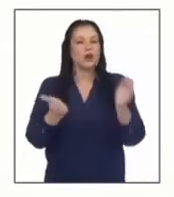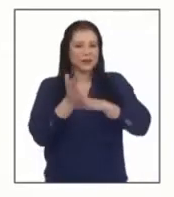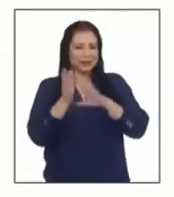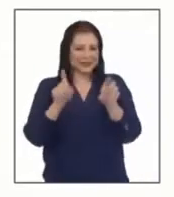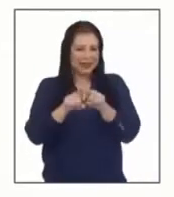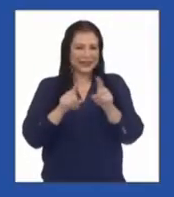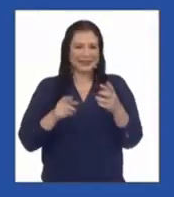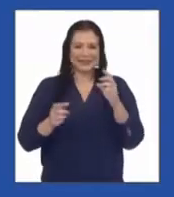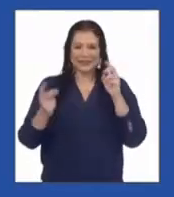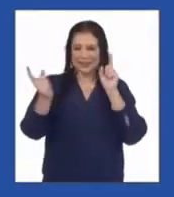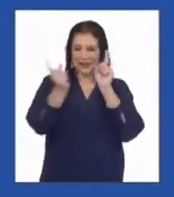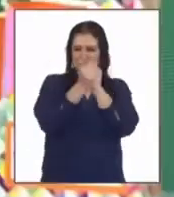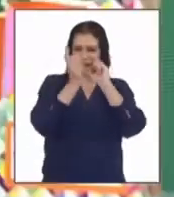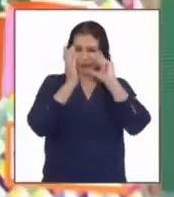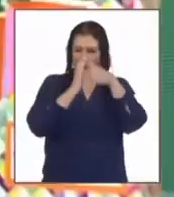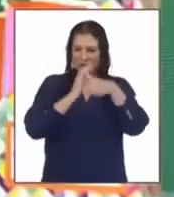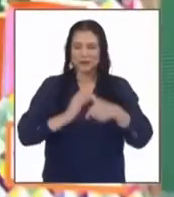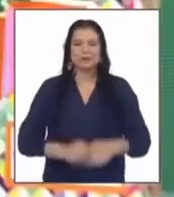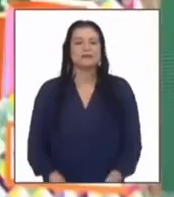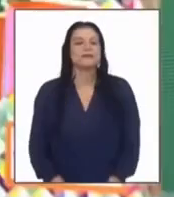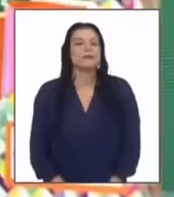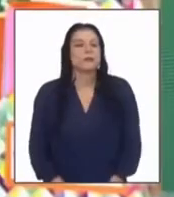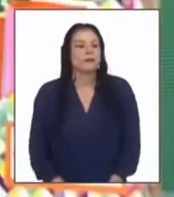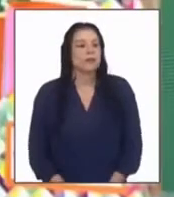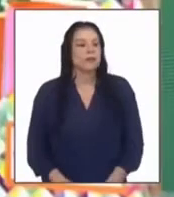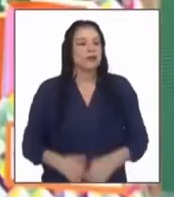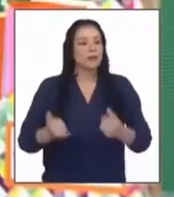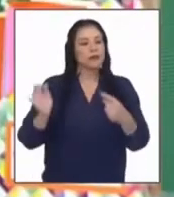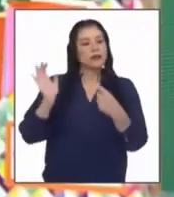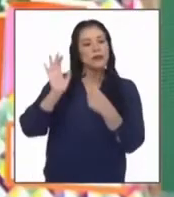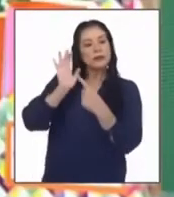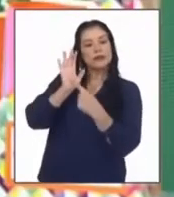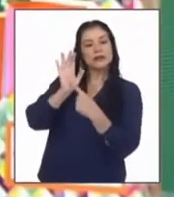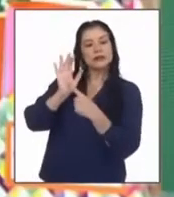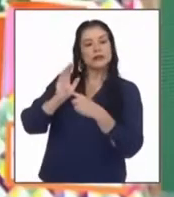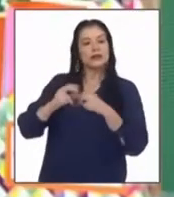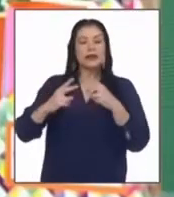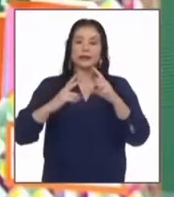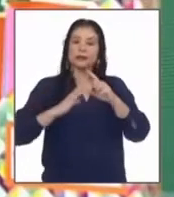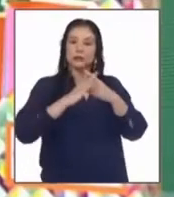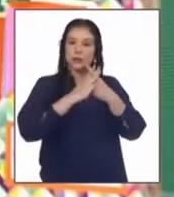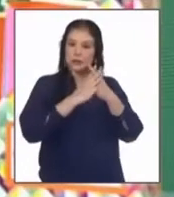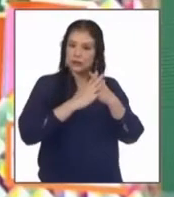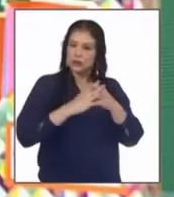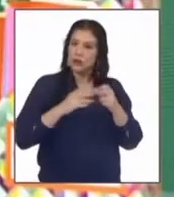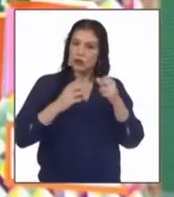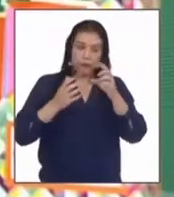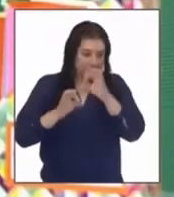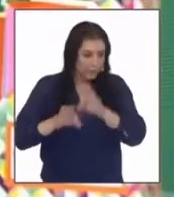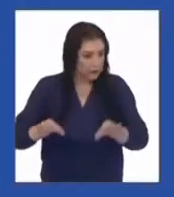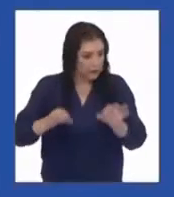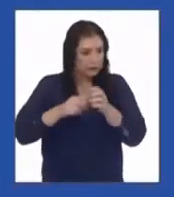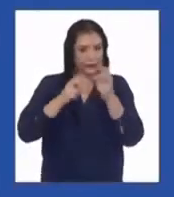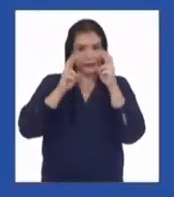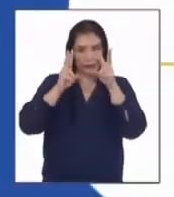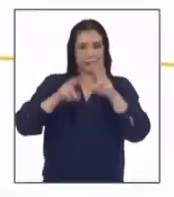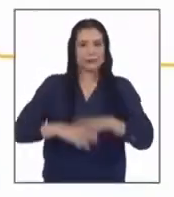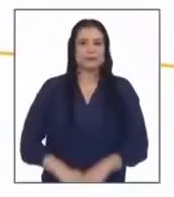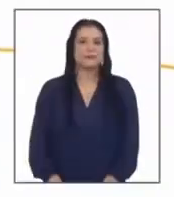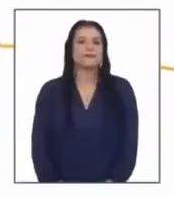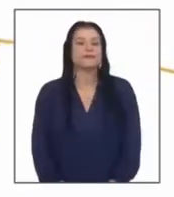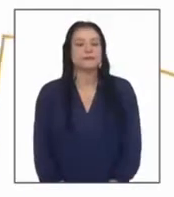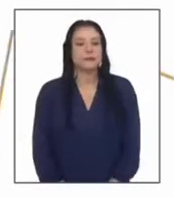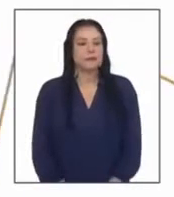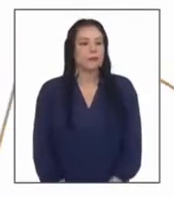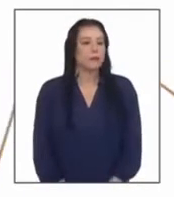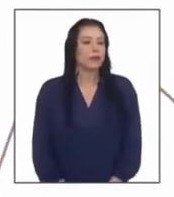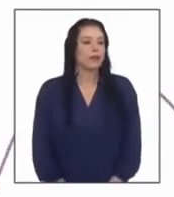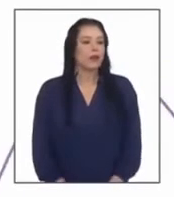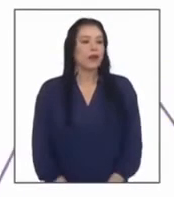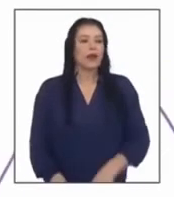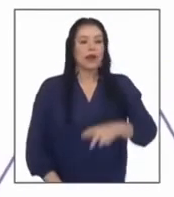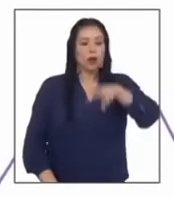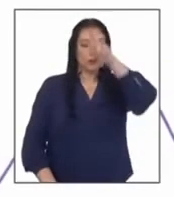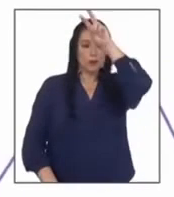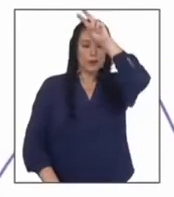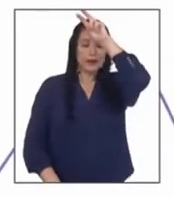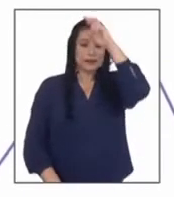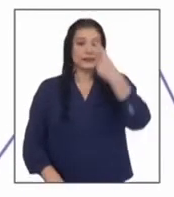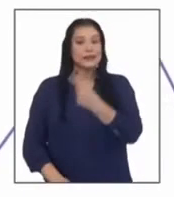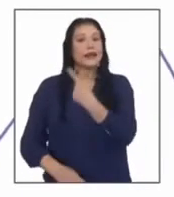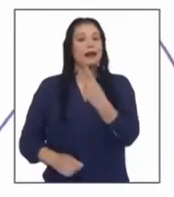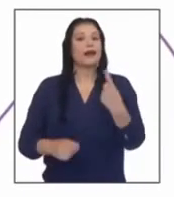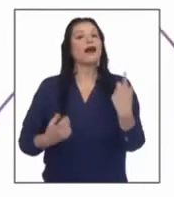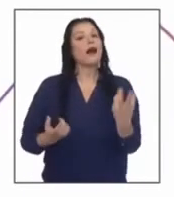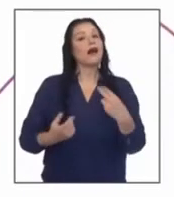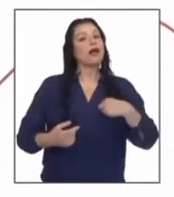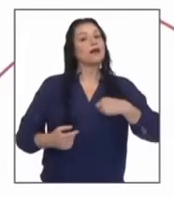pues presentemos la situación significativa que dice como país y en cada